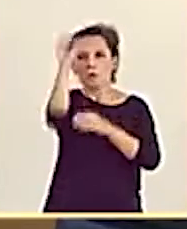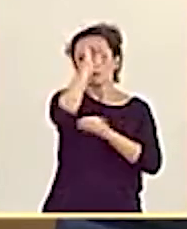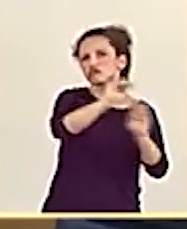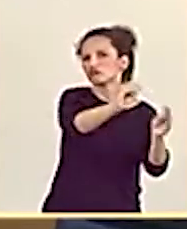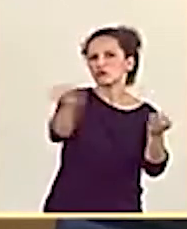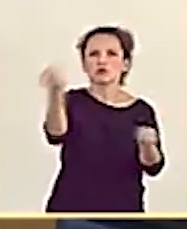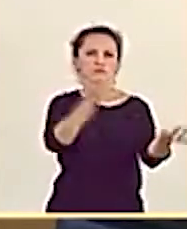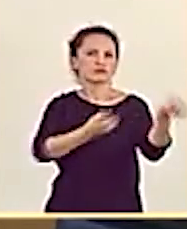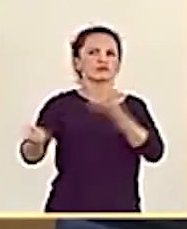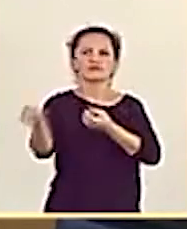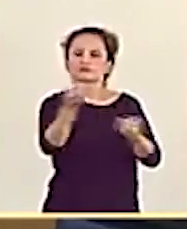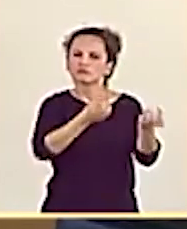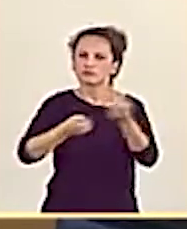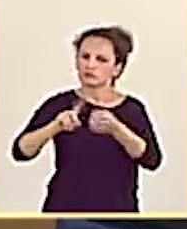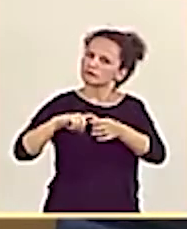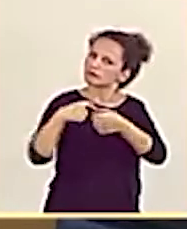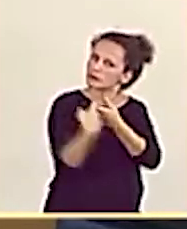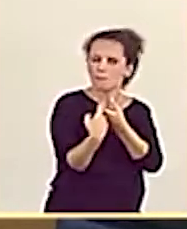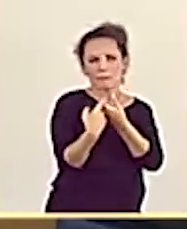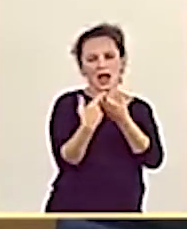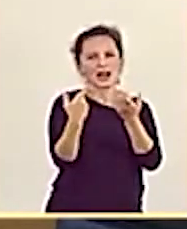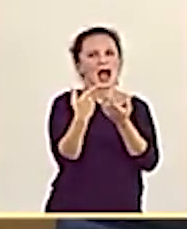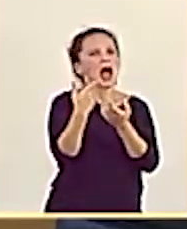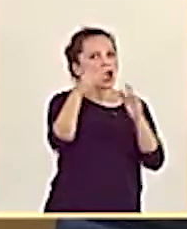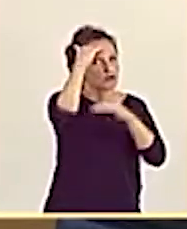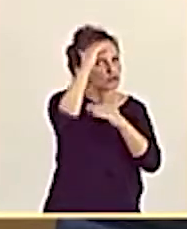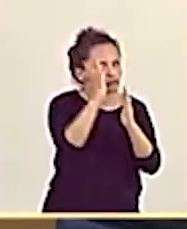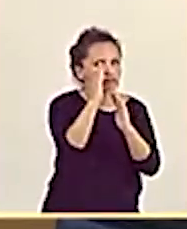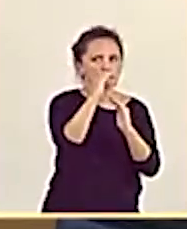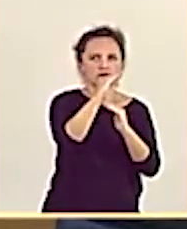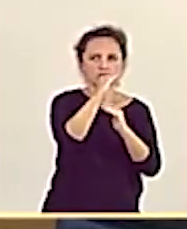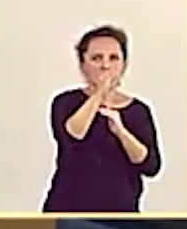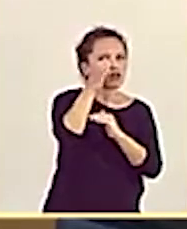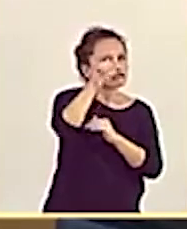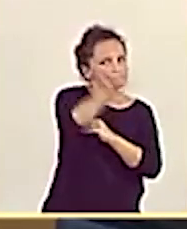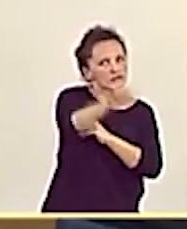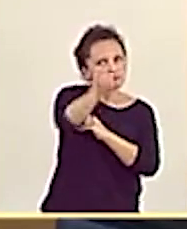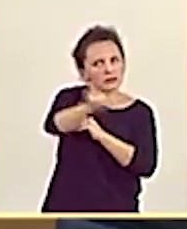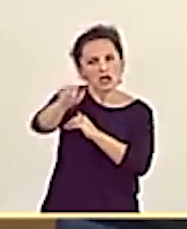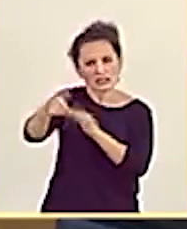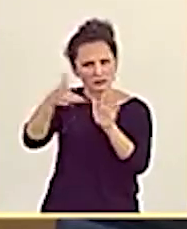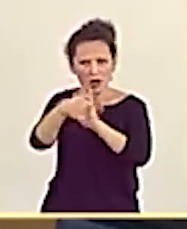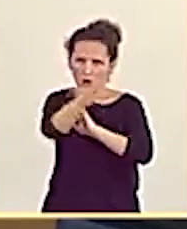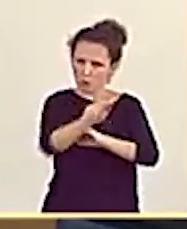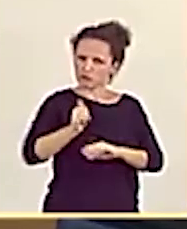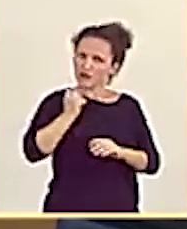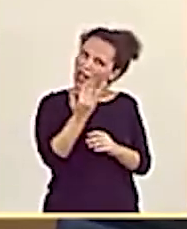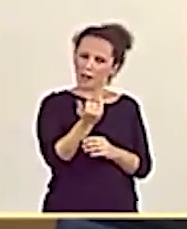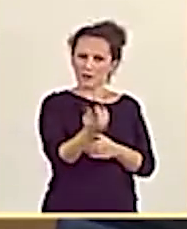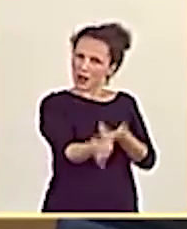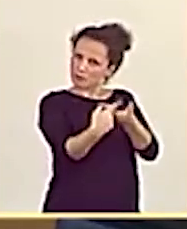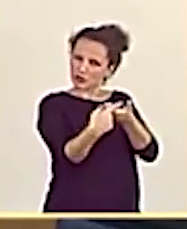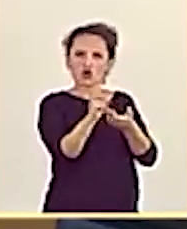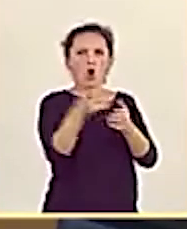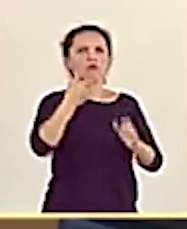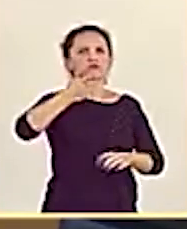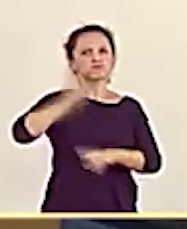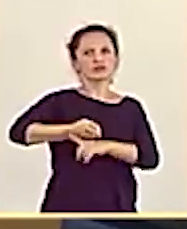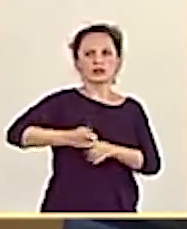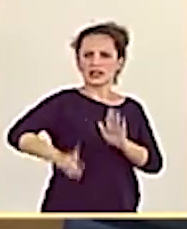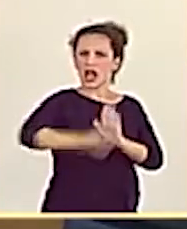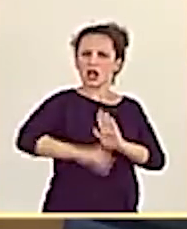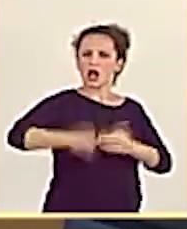y consigan también que se les haga caso. Por lo tanto, van a tener muchísima oportunidad de participar. Esto no va por decreto. Justamente,